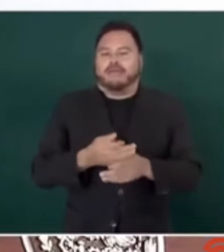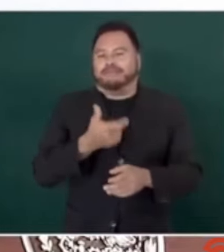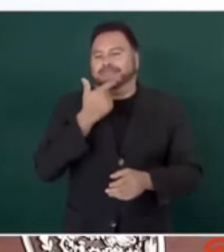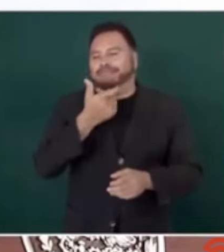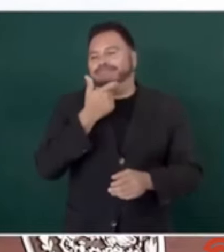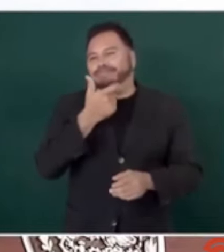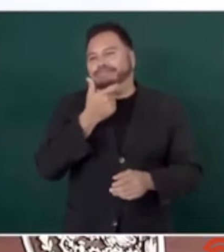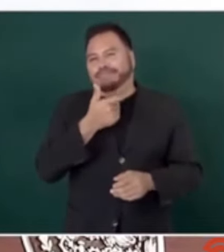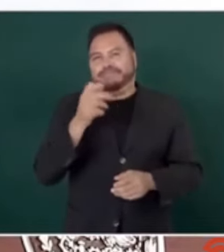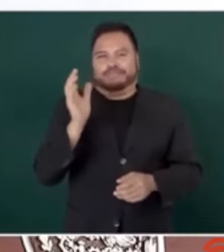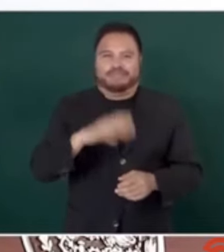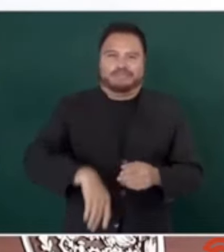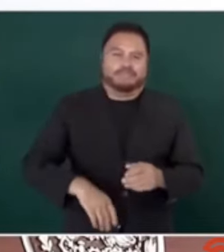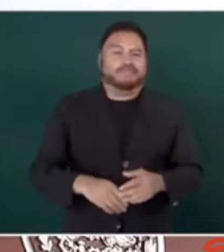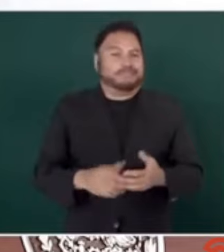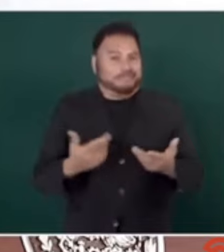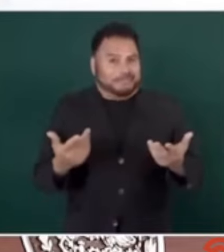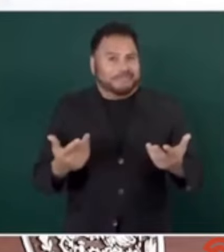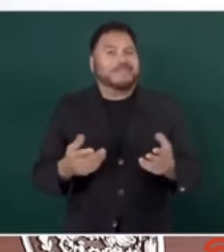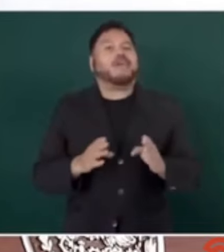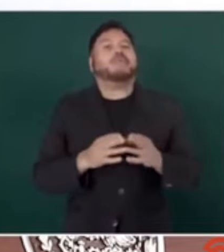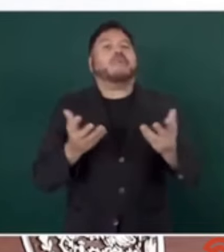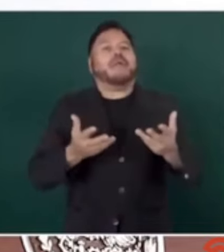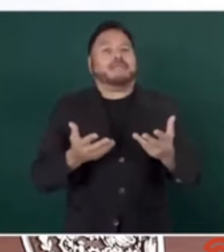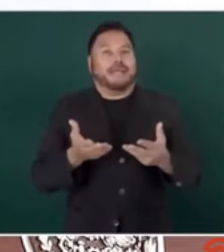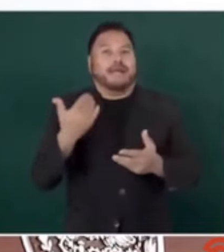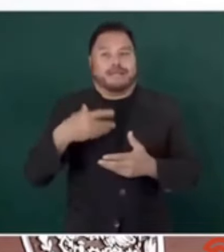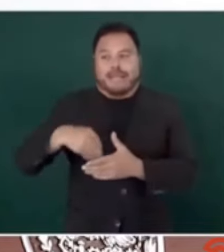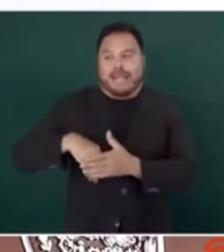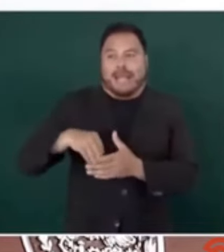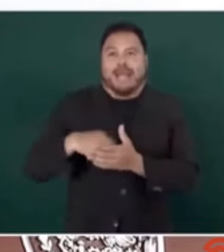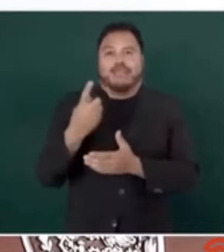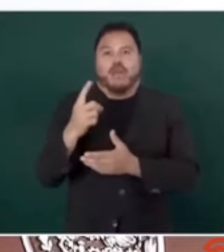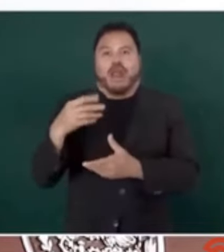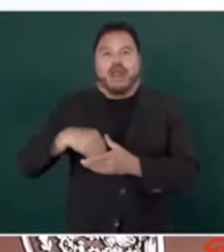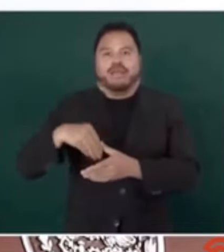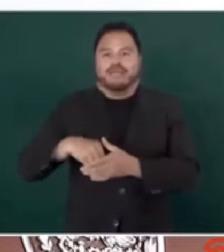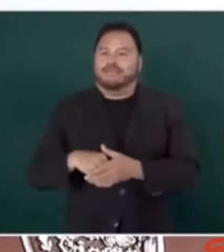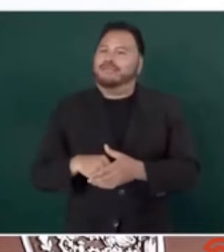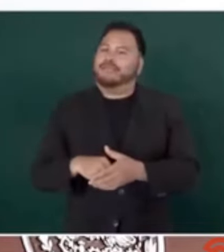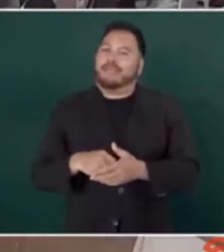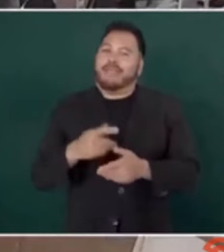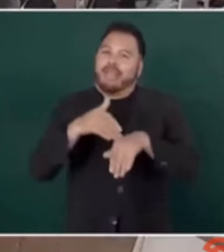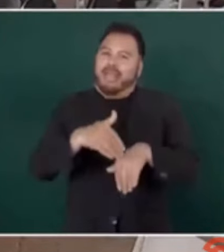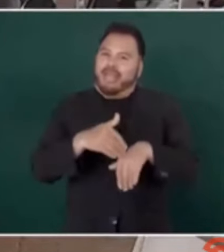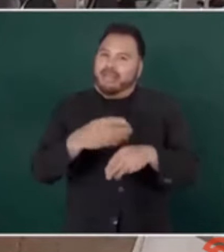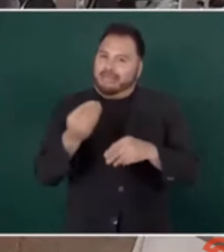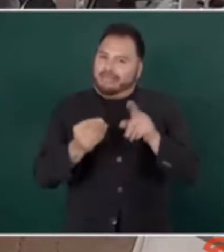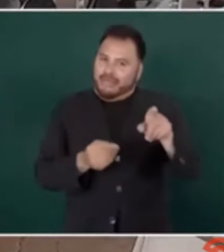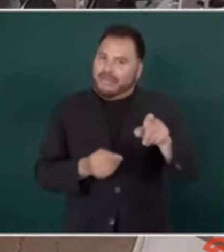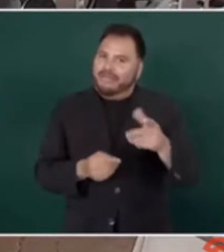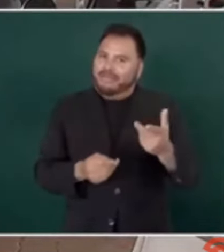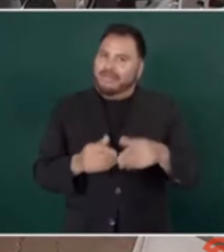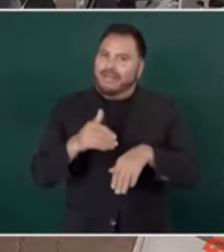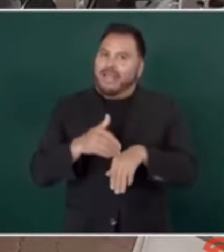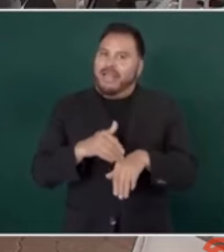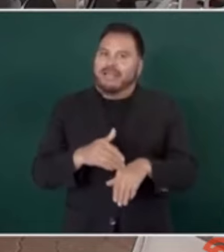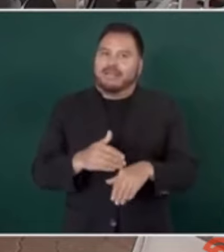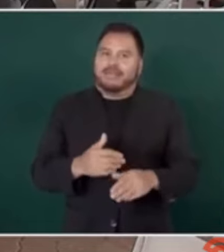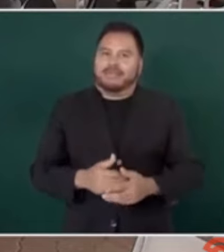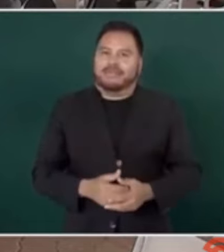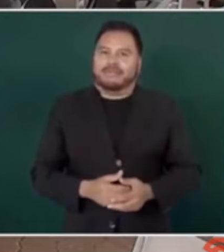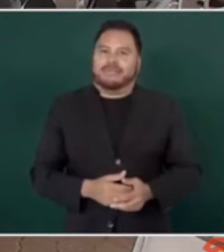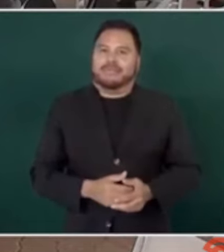Y este, yo no sé cómo le van a hacer ahora, porque como le hacen caso bastante a ellos, ¿no?,